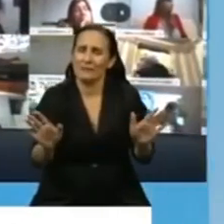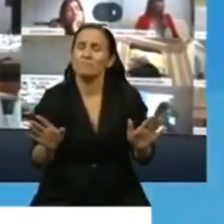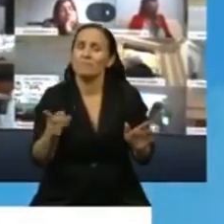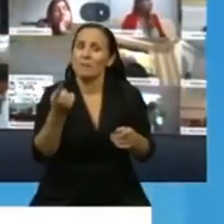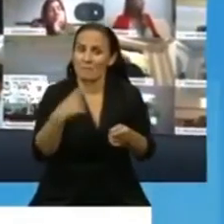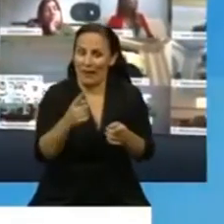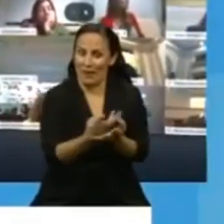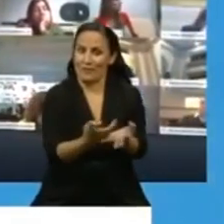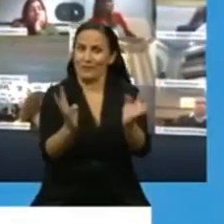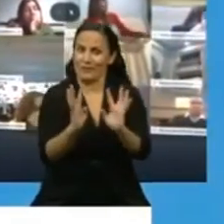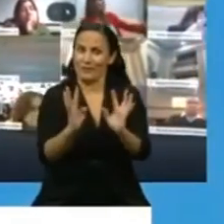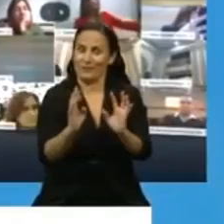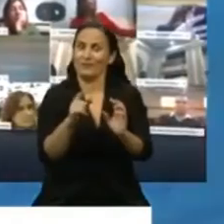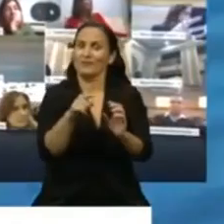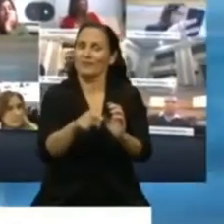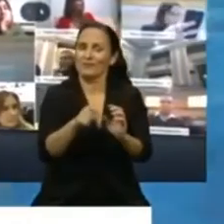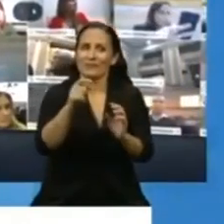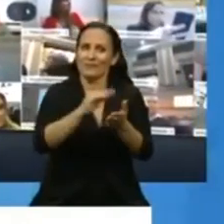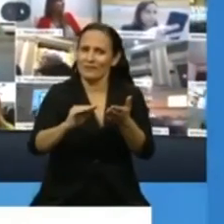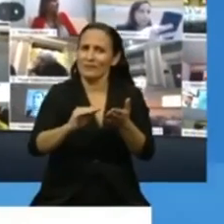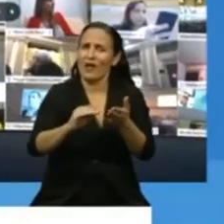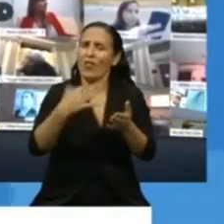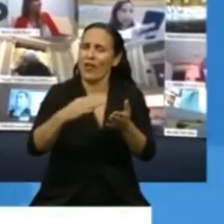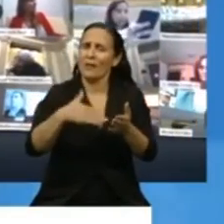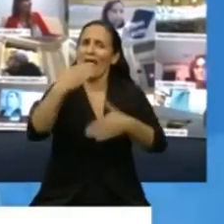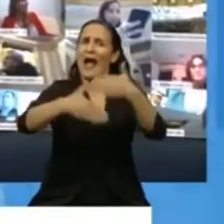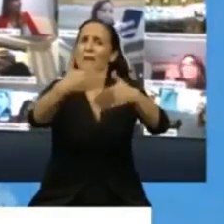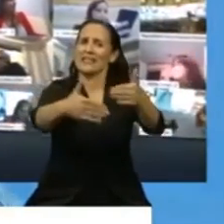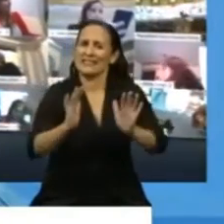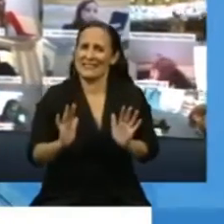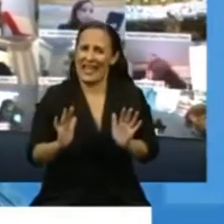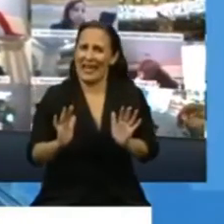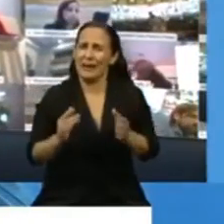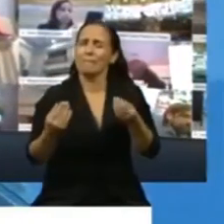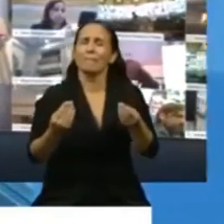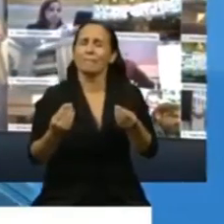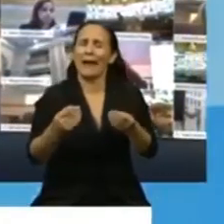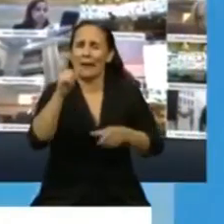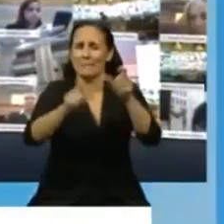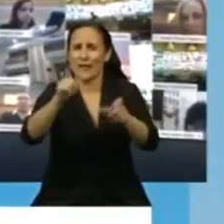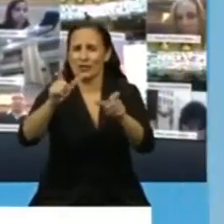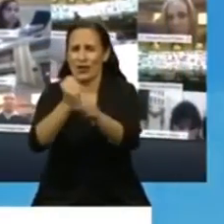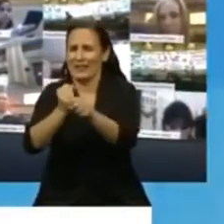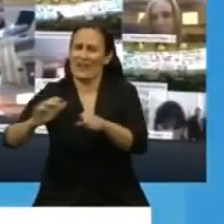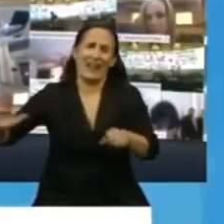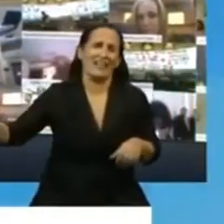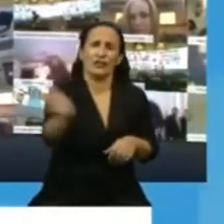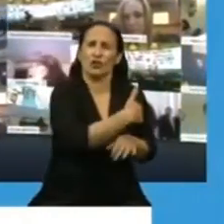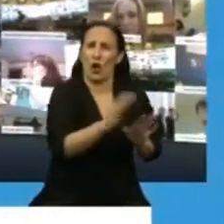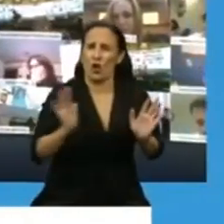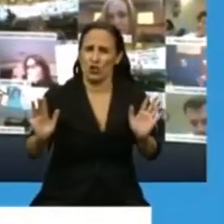continuar avanzando en una respuesta integral para todo el universo de trabajadores y trabajadoras